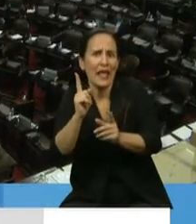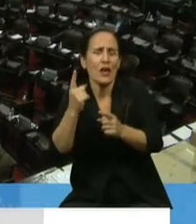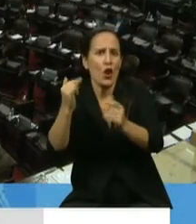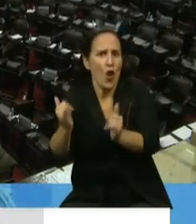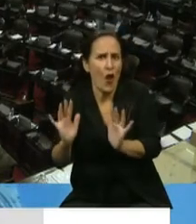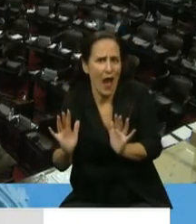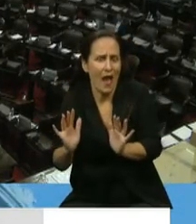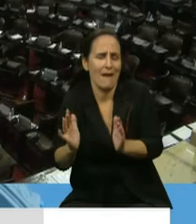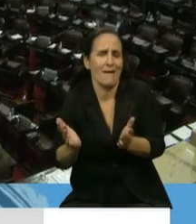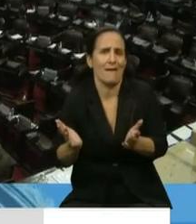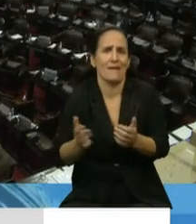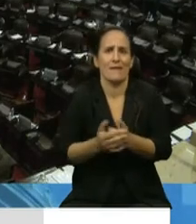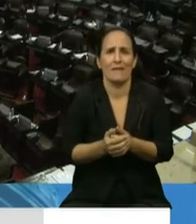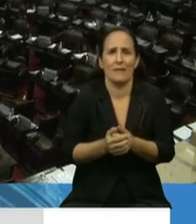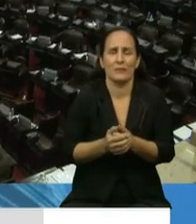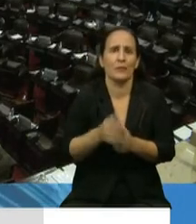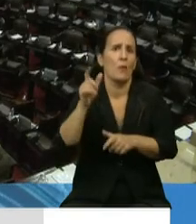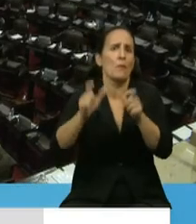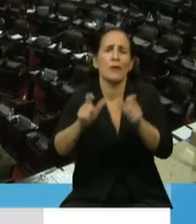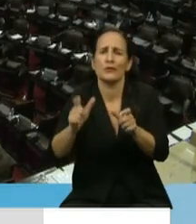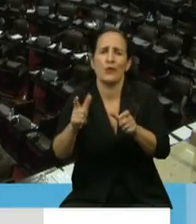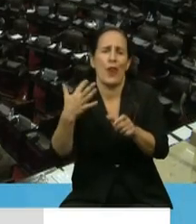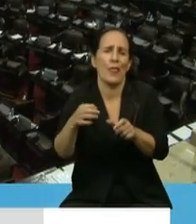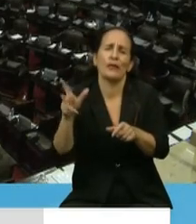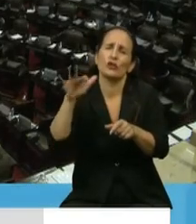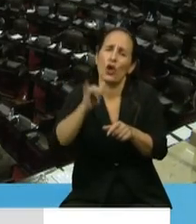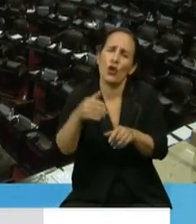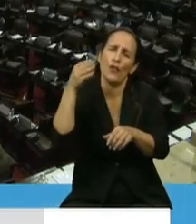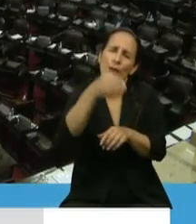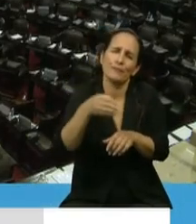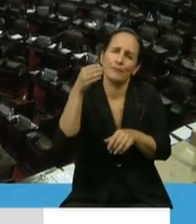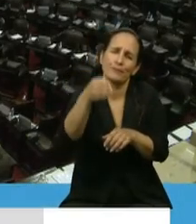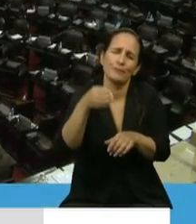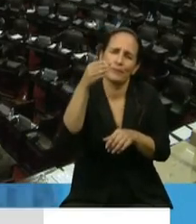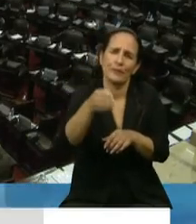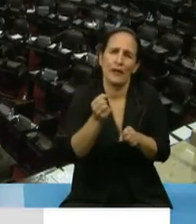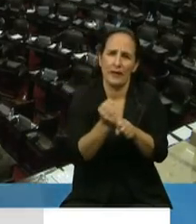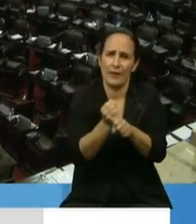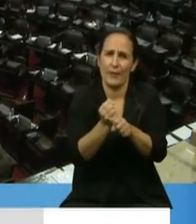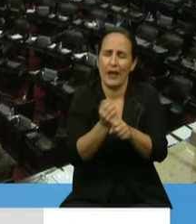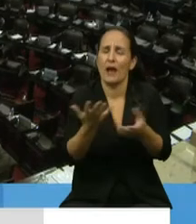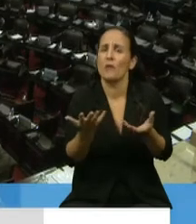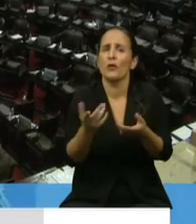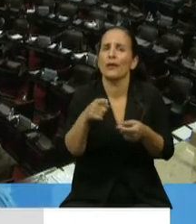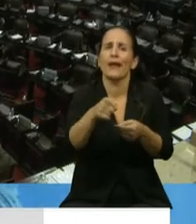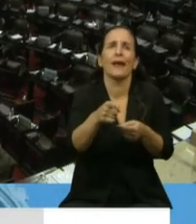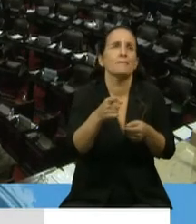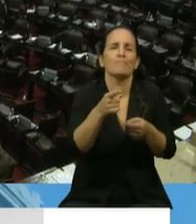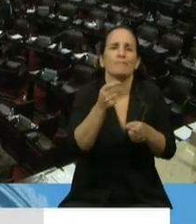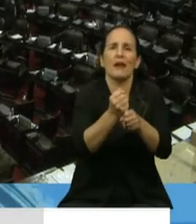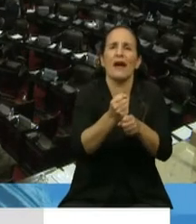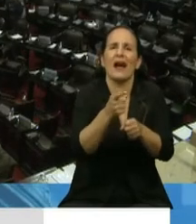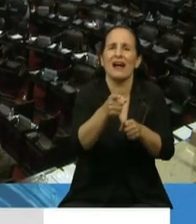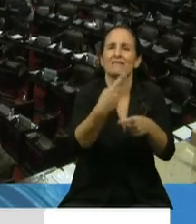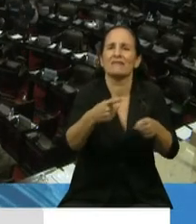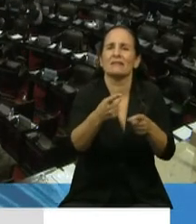tienen que todos los días salir a cumplir porque trabajan en lugares de servicios esenciales y tienen